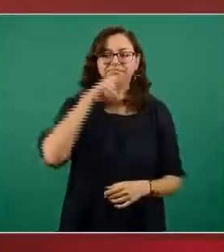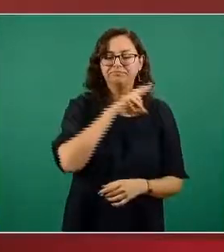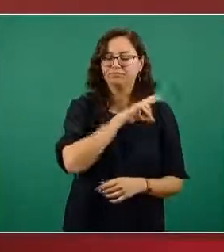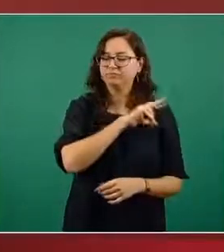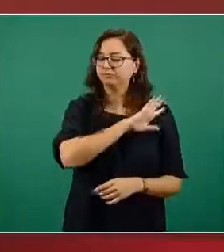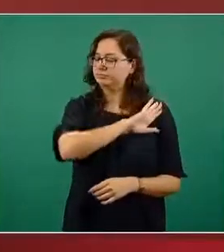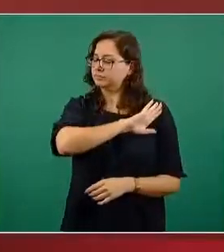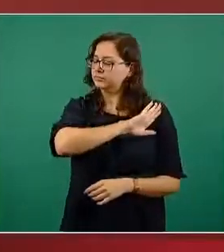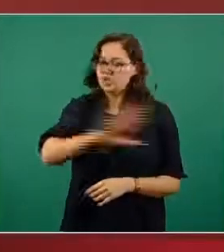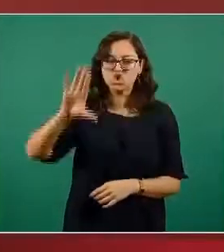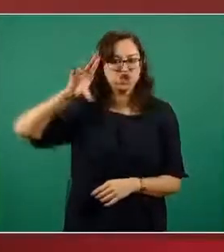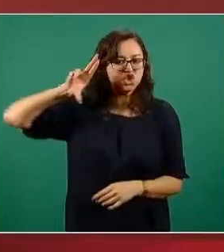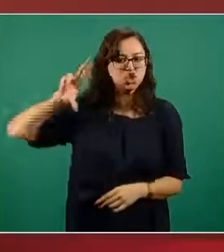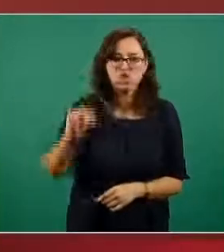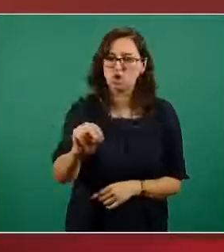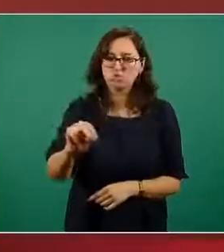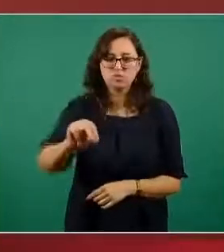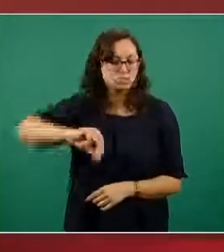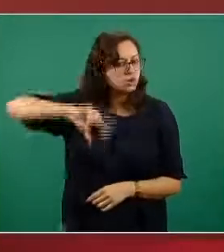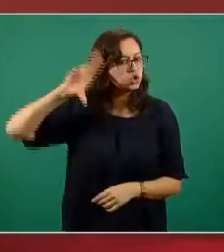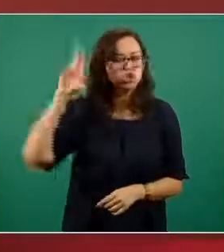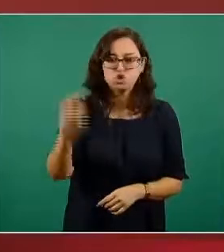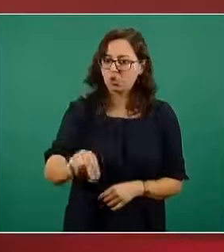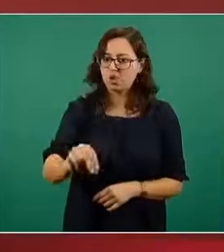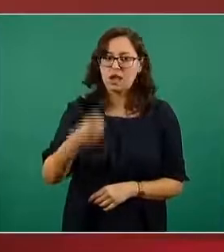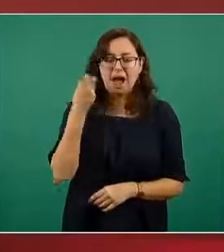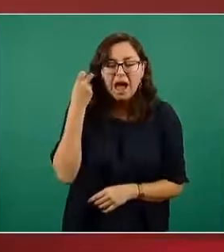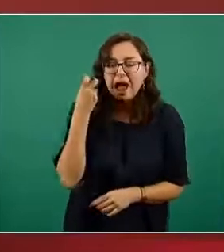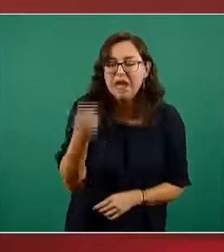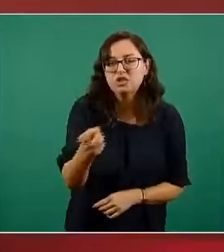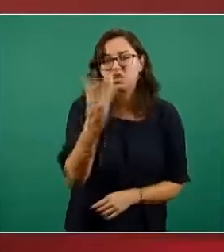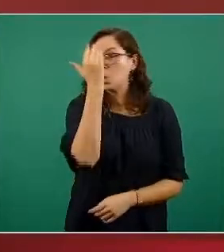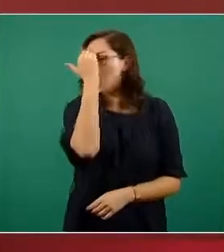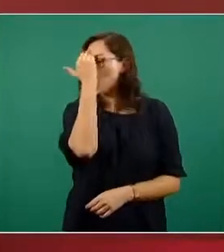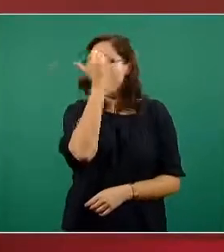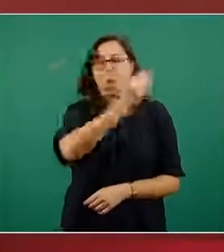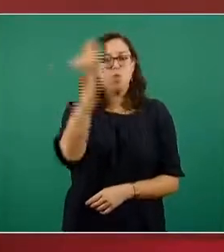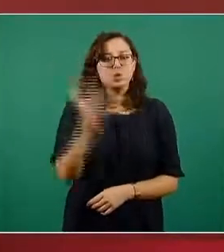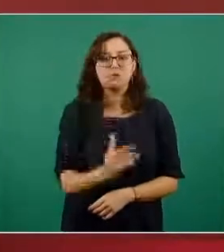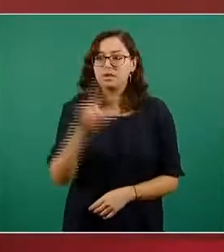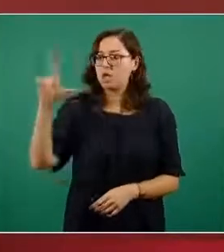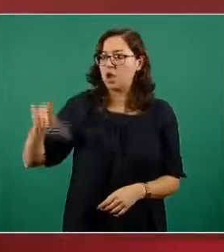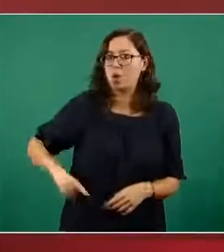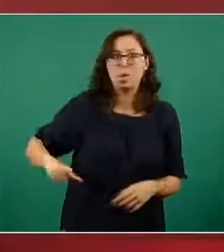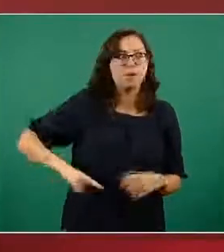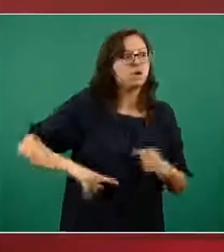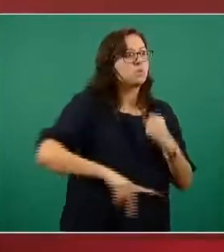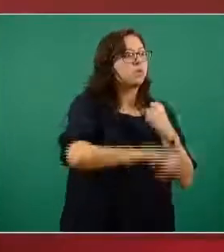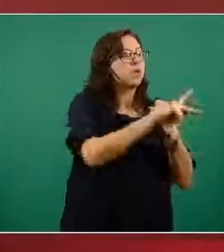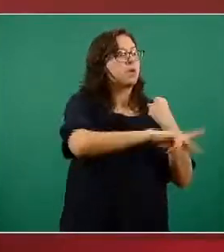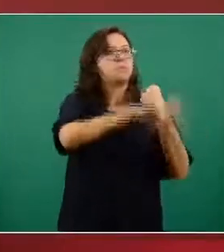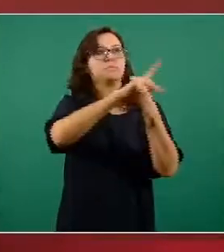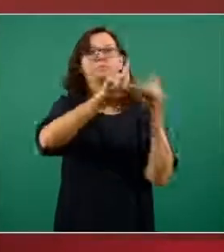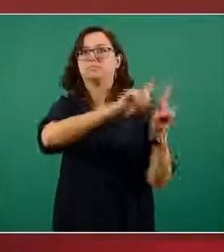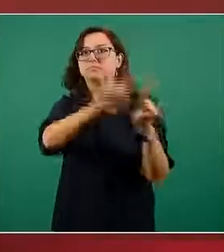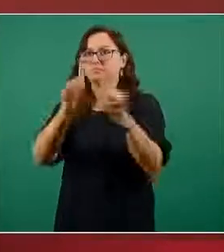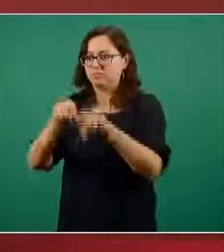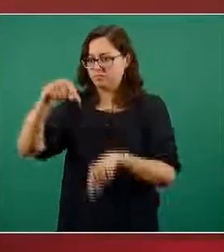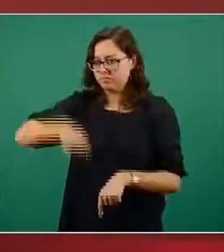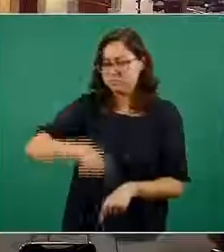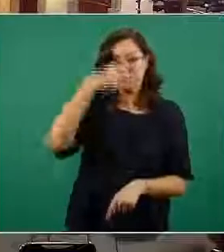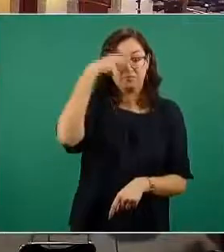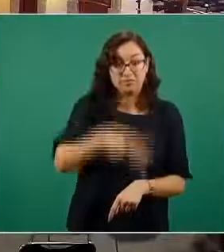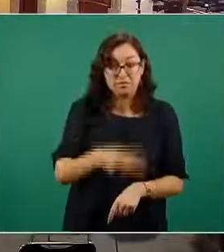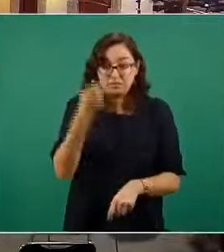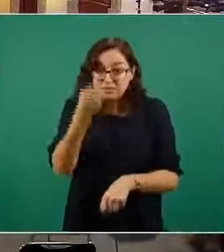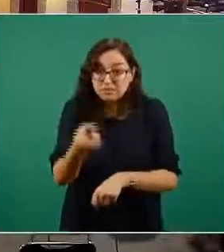atrocidad y evidentemente no ha sido ni será la intención de ningún gobierno del mundo tampoco por supuesto el de México